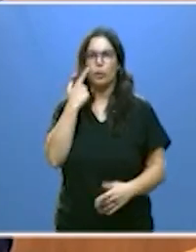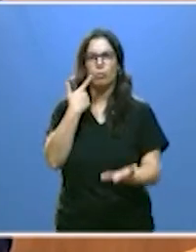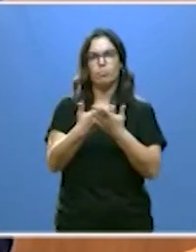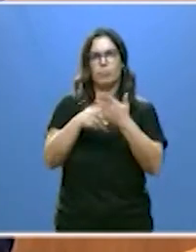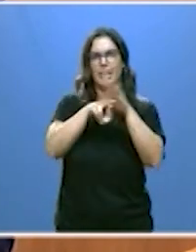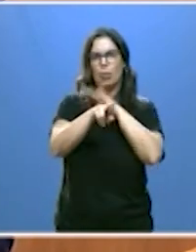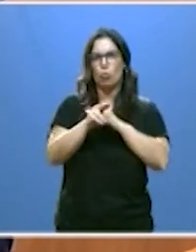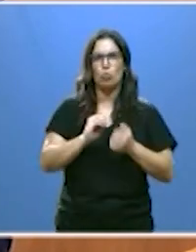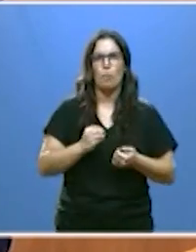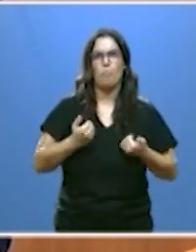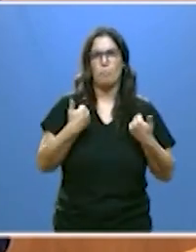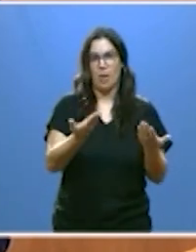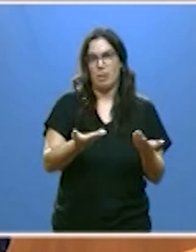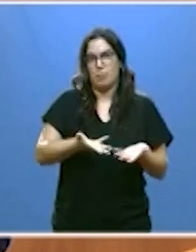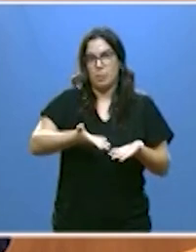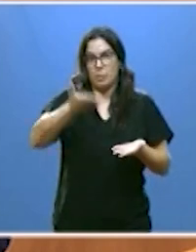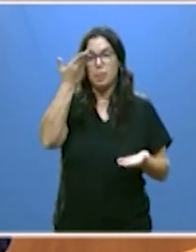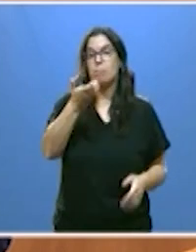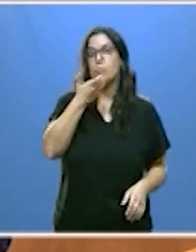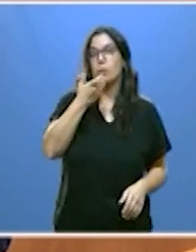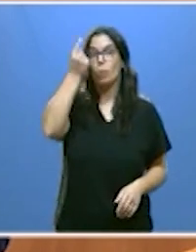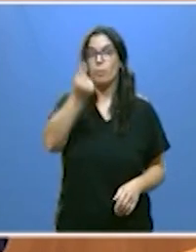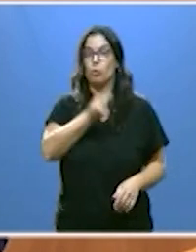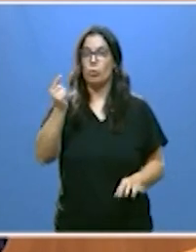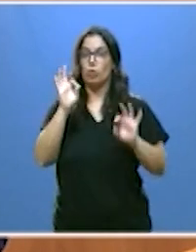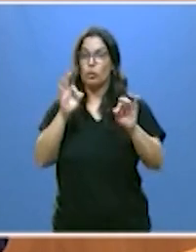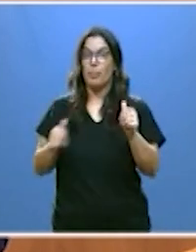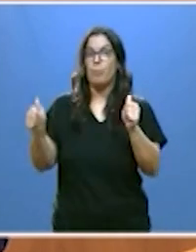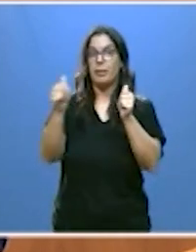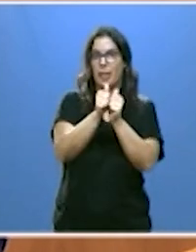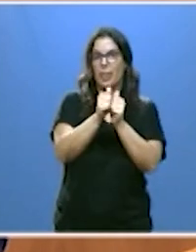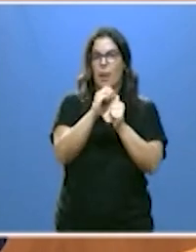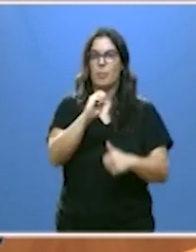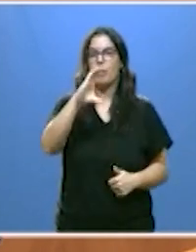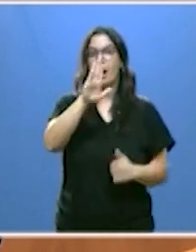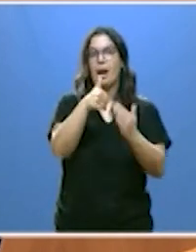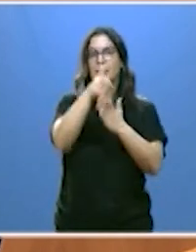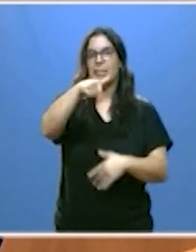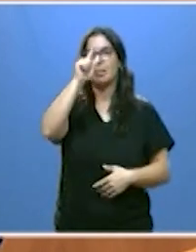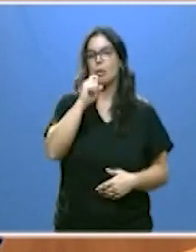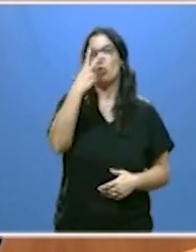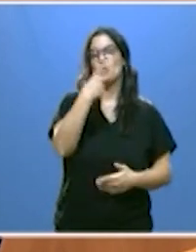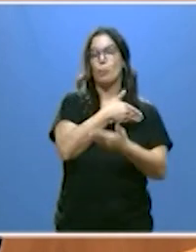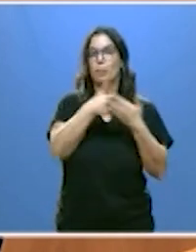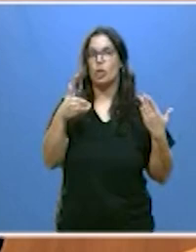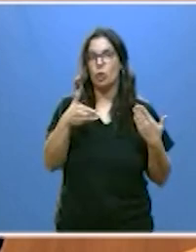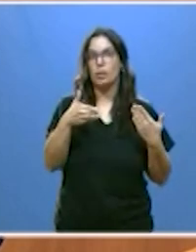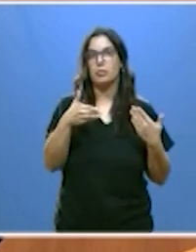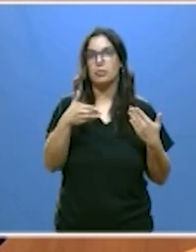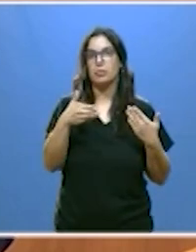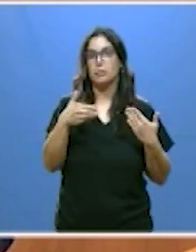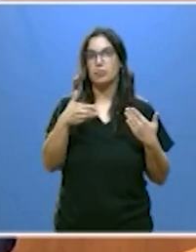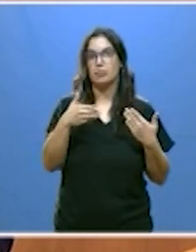recursos. Como es subir el presupuesto para dependencia hasta destinar este año dos millones cada día